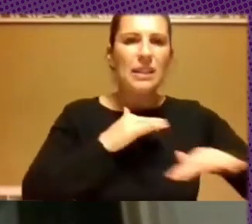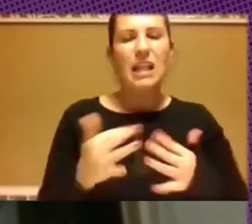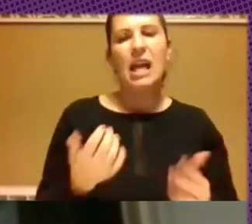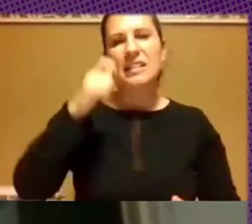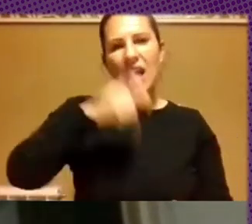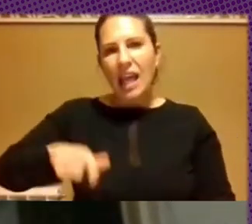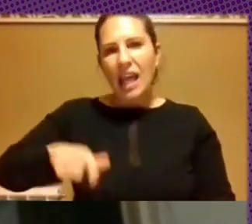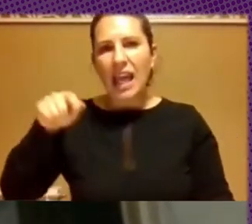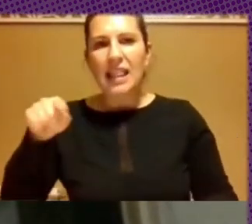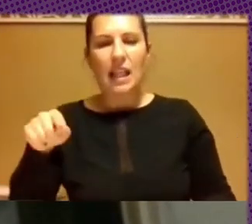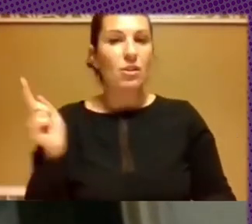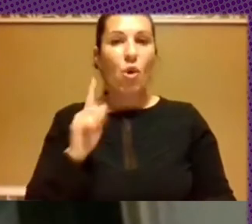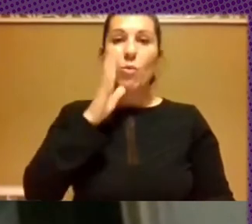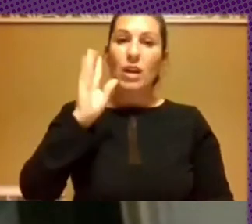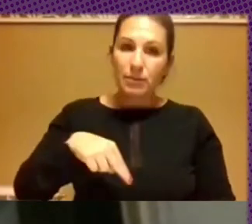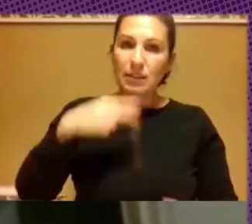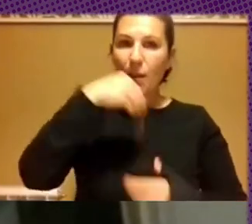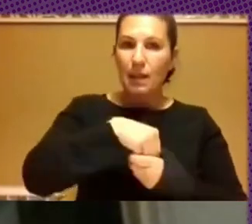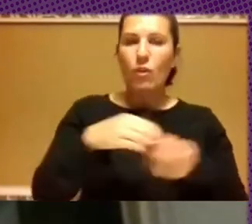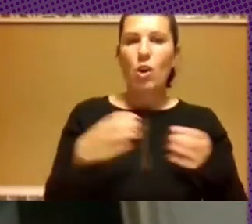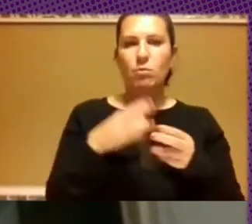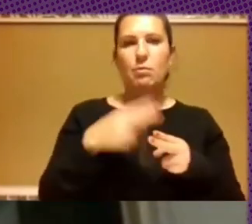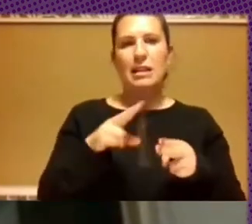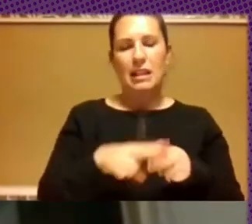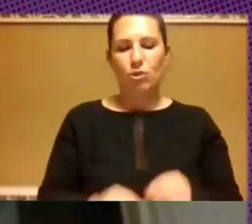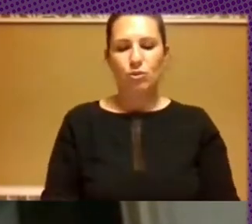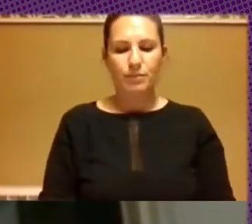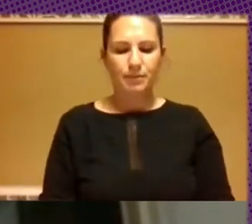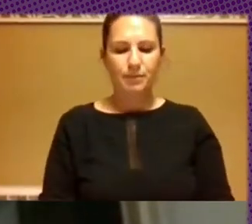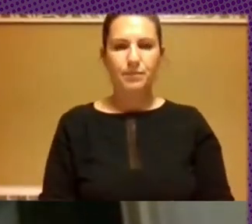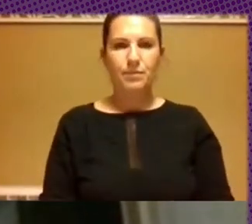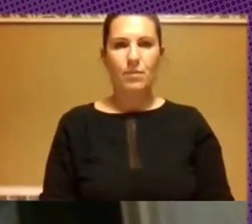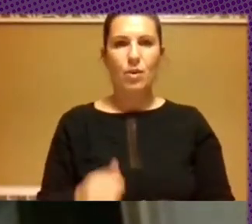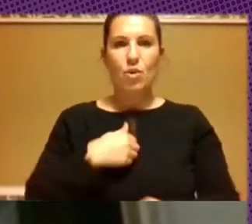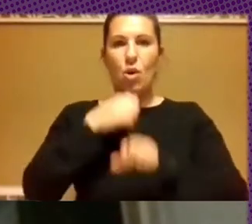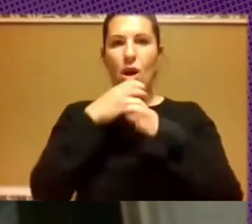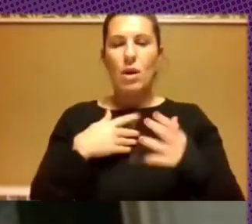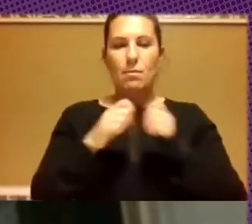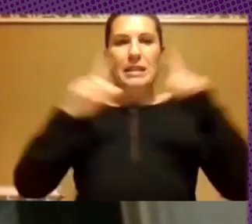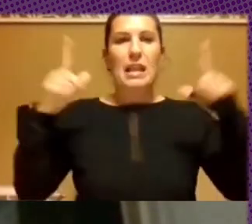que venía orgánicamente de los partidos. Y, bueno, eh, voy a compartir la pantalla.